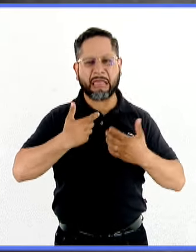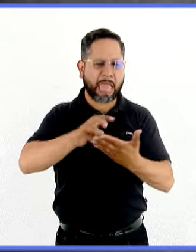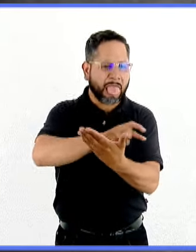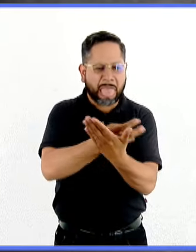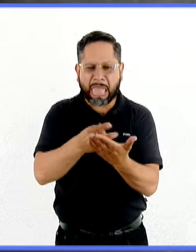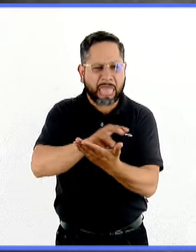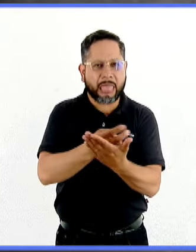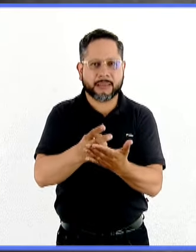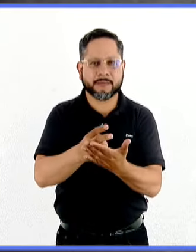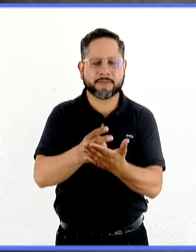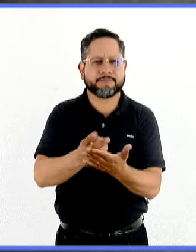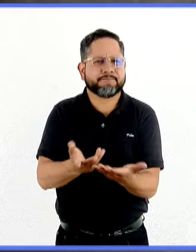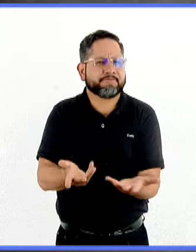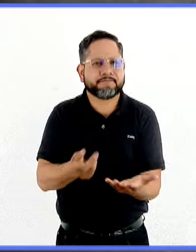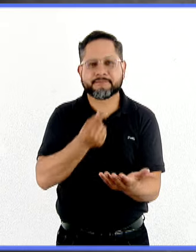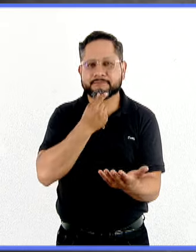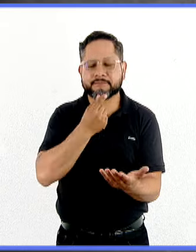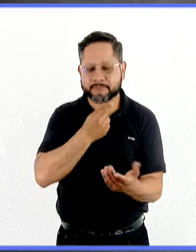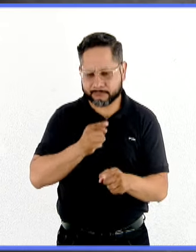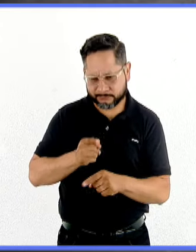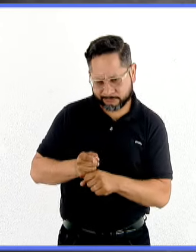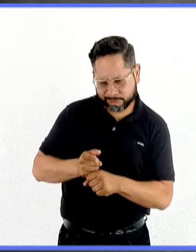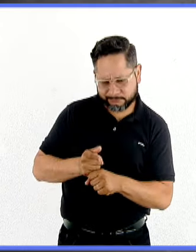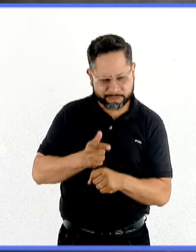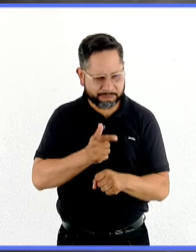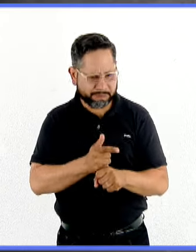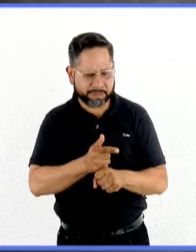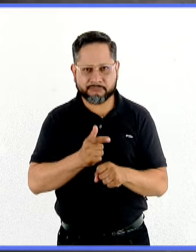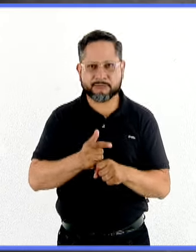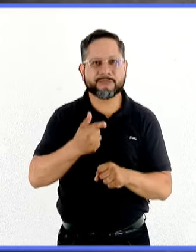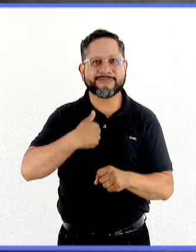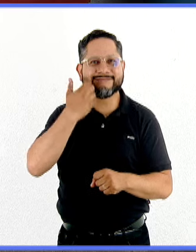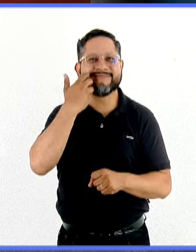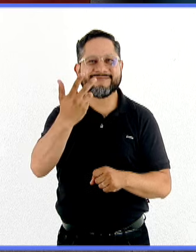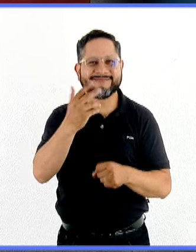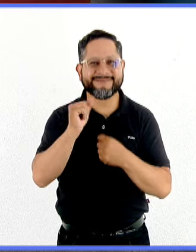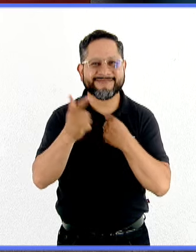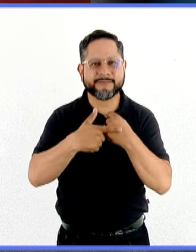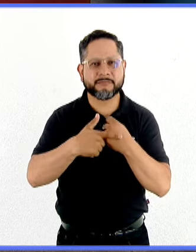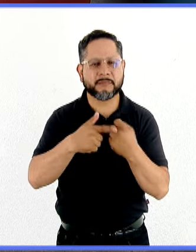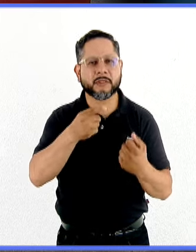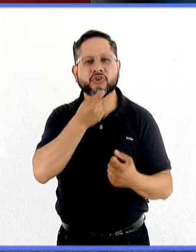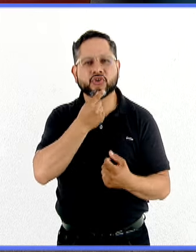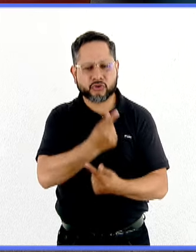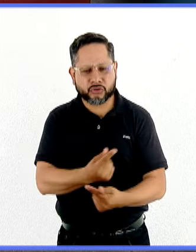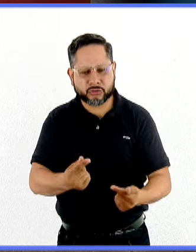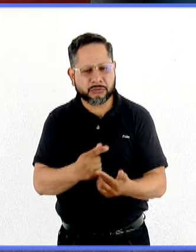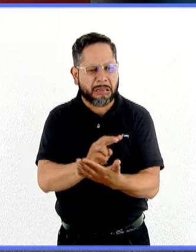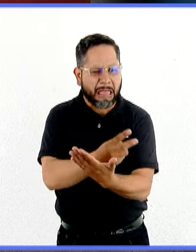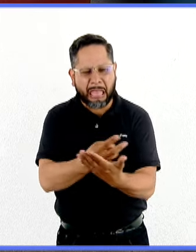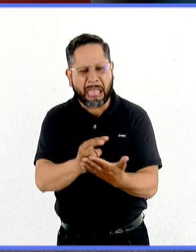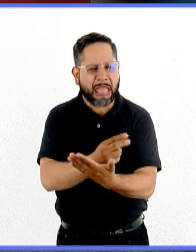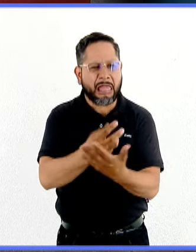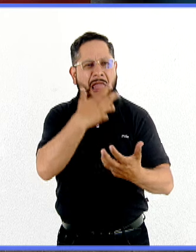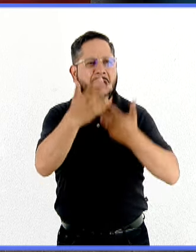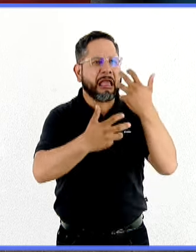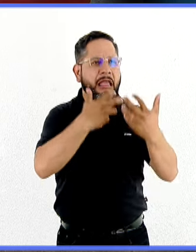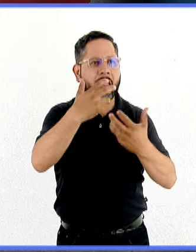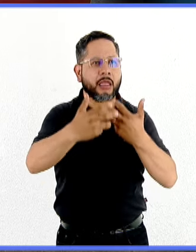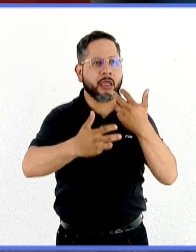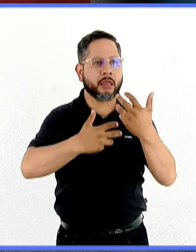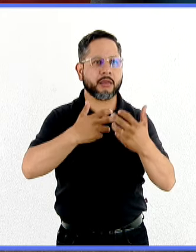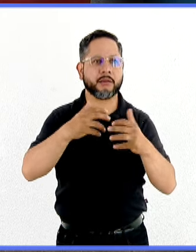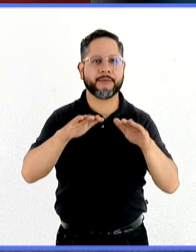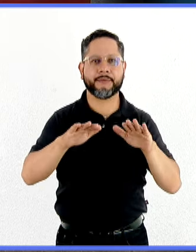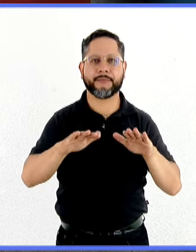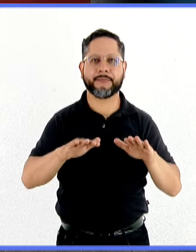situaciones son parte de la forma en la cual tratamos a veces de querer algo, tratar de obtenerlo y de acuerdo a las condiciones se va regulando nuestra